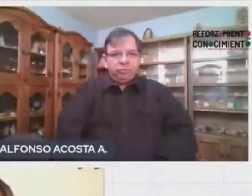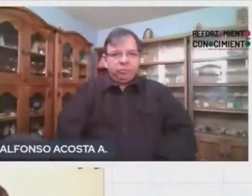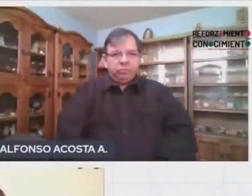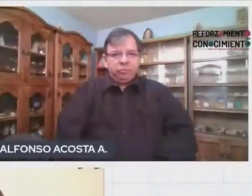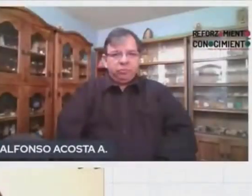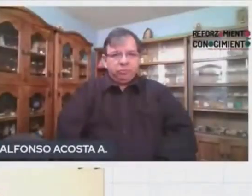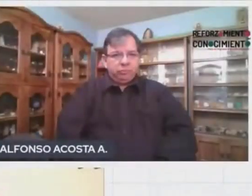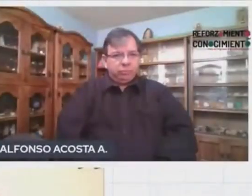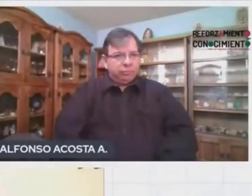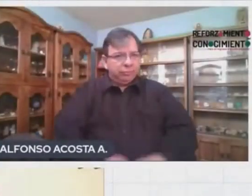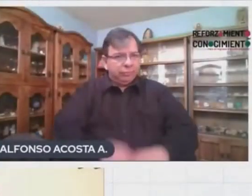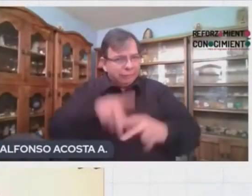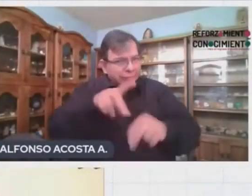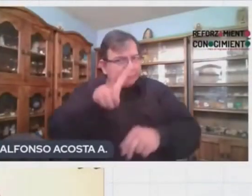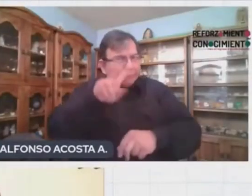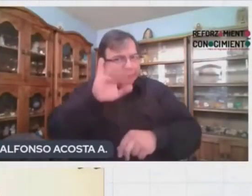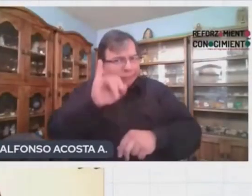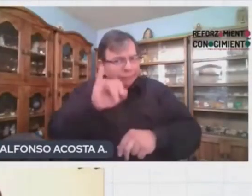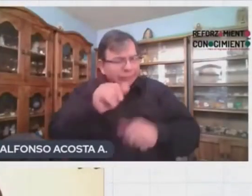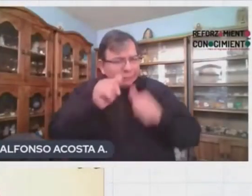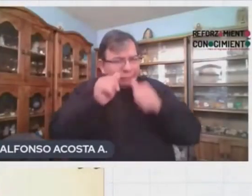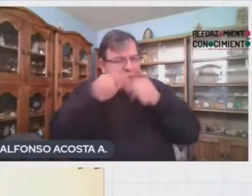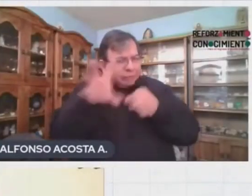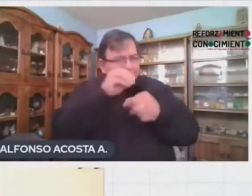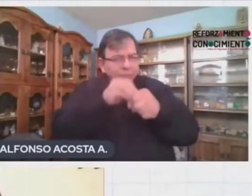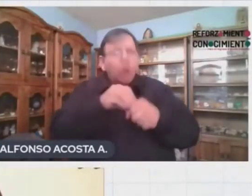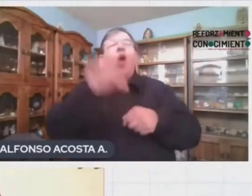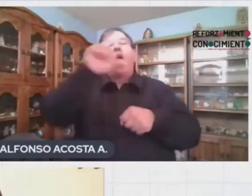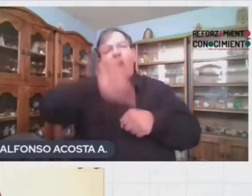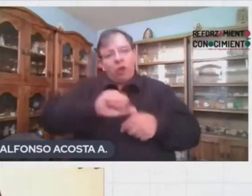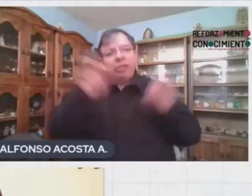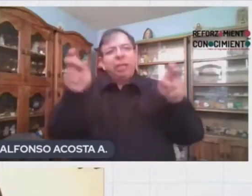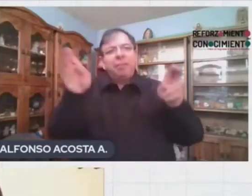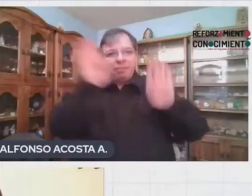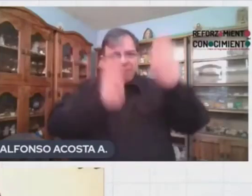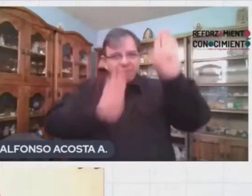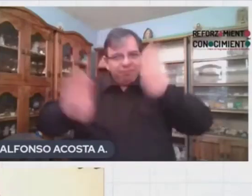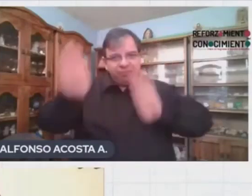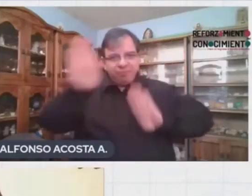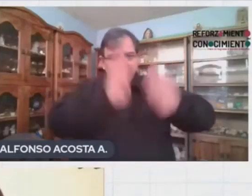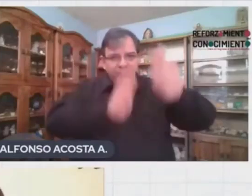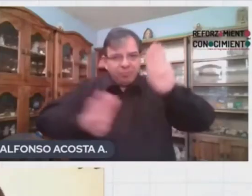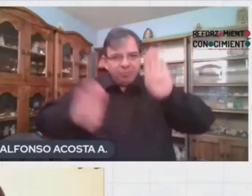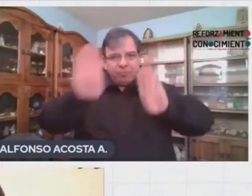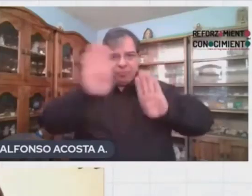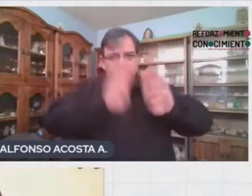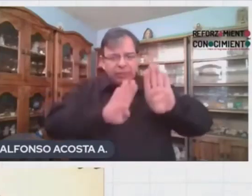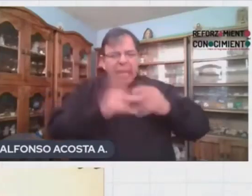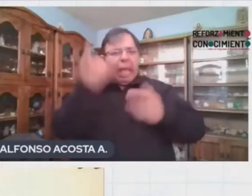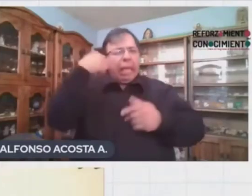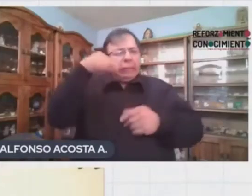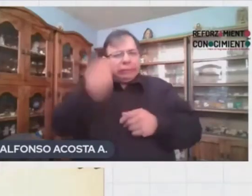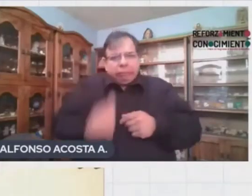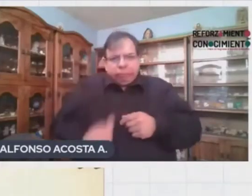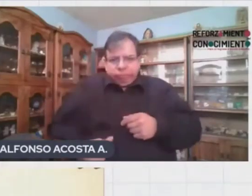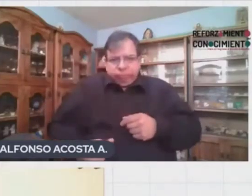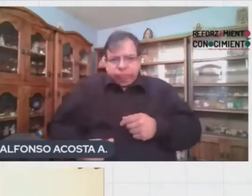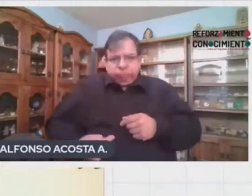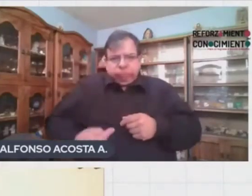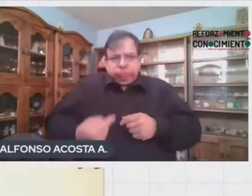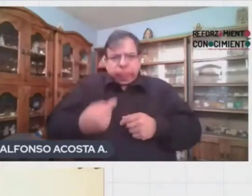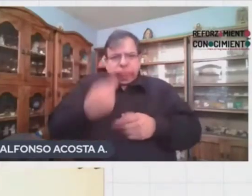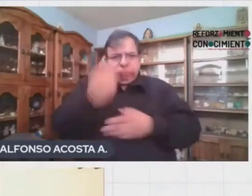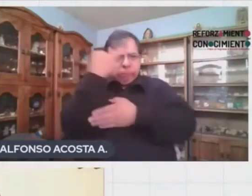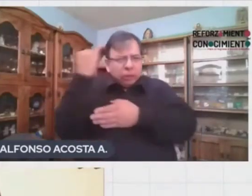No se te escapa, Vic. Sí, hoy vamos a hablar de biología. Nos hemos adentrado a ella desde preescolar, primaria y hasta en